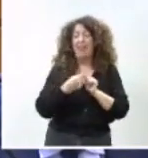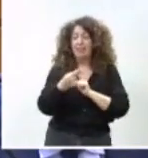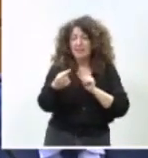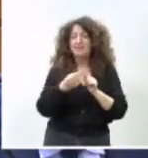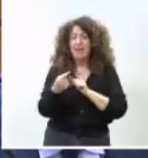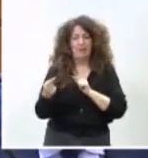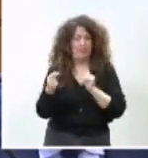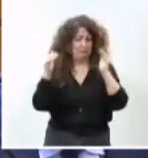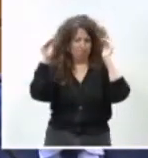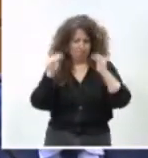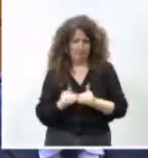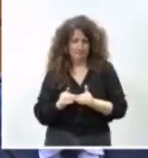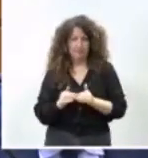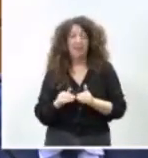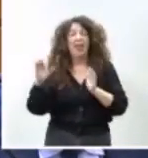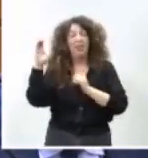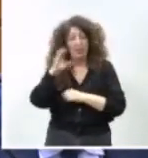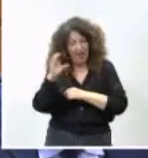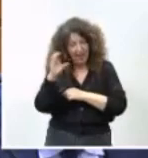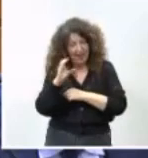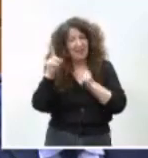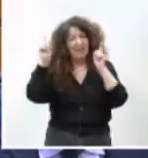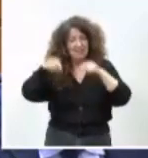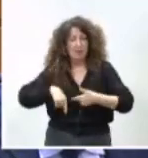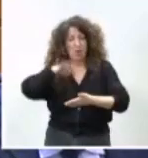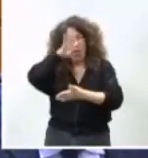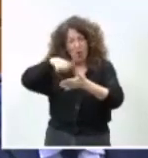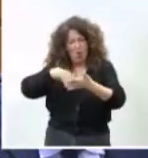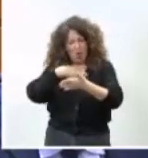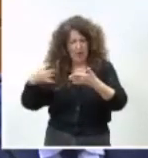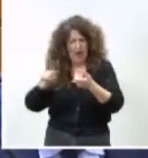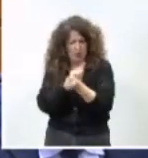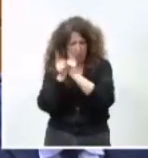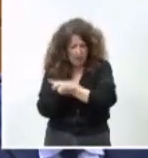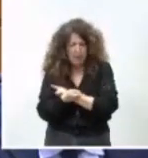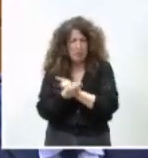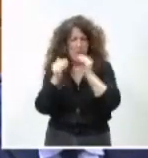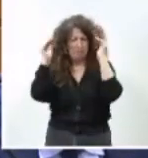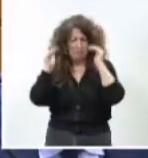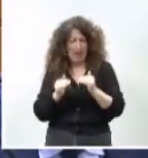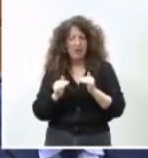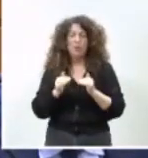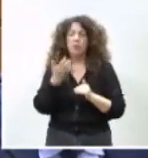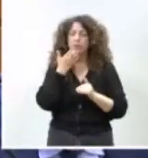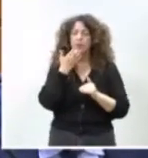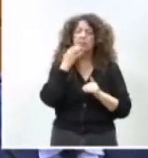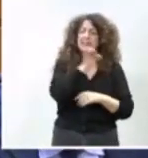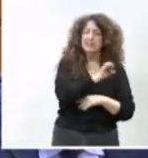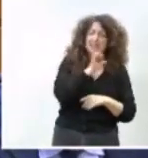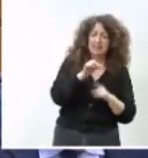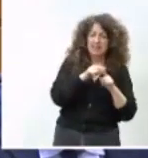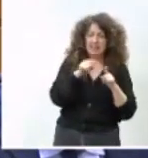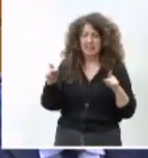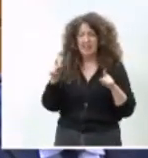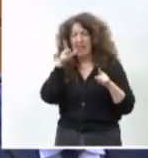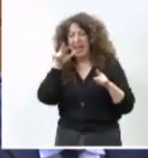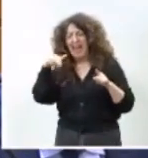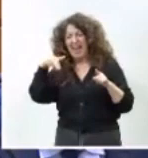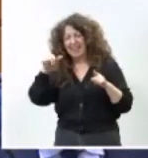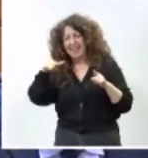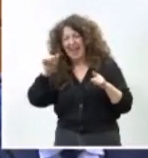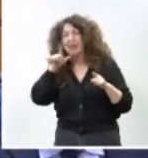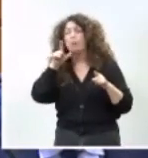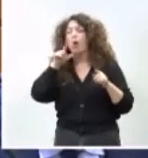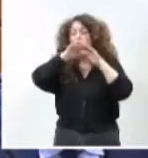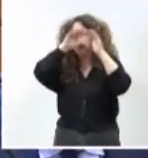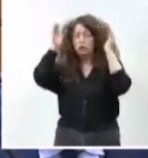Hace unas semanas se reducen frecuencias y se modifica horarios en el tramo Donosti-Ernani por la realización de trabajos en el túnel de Loyola en San Sebastián, en